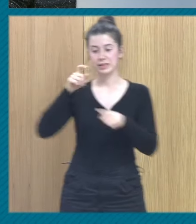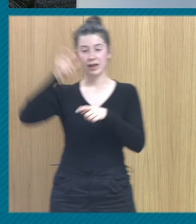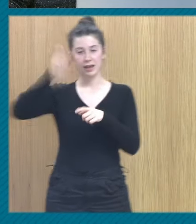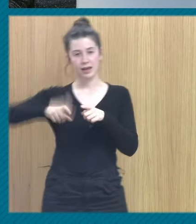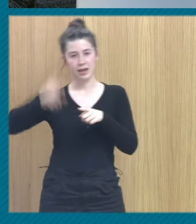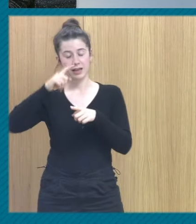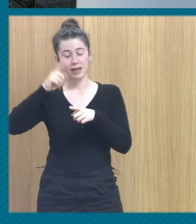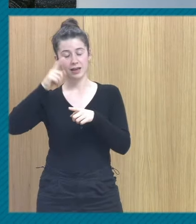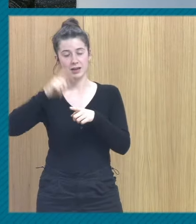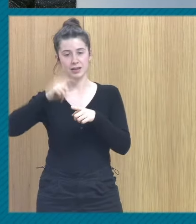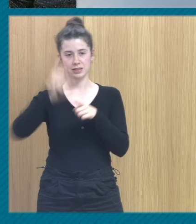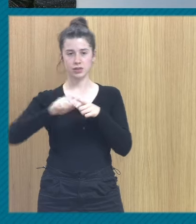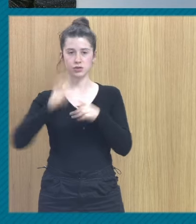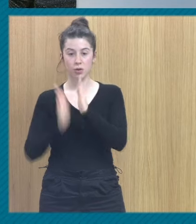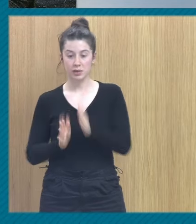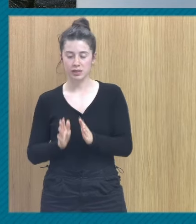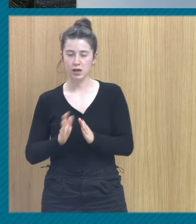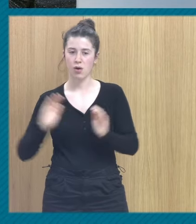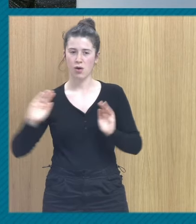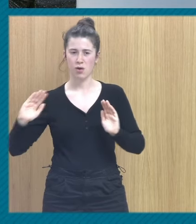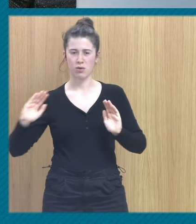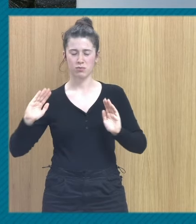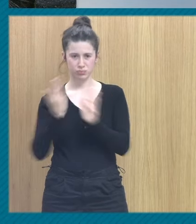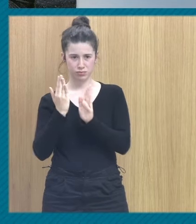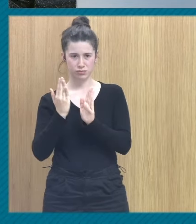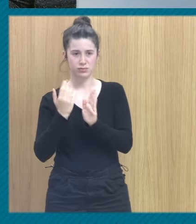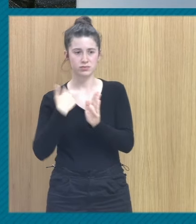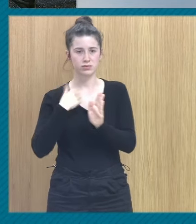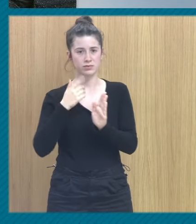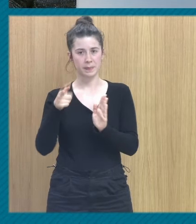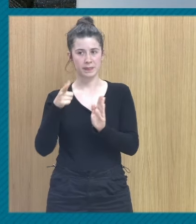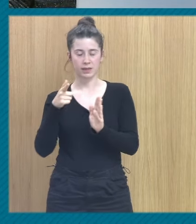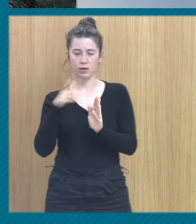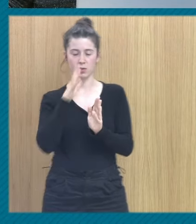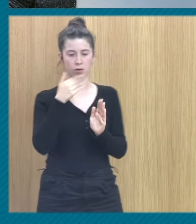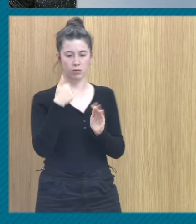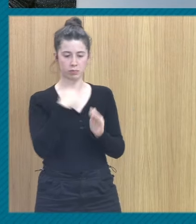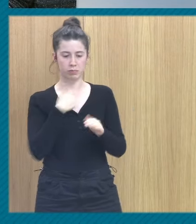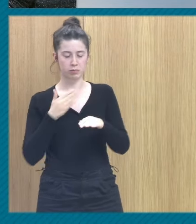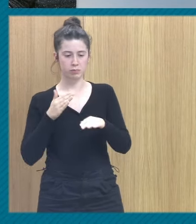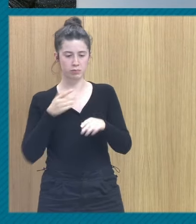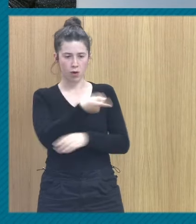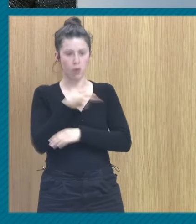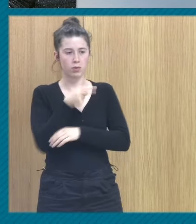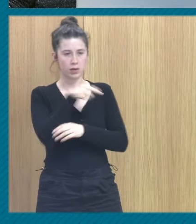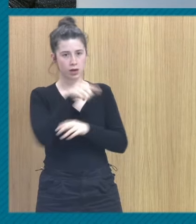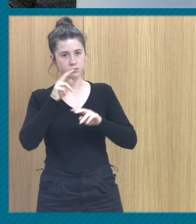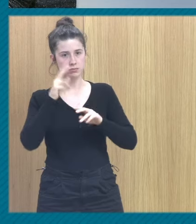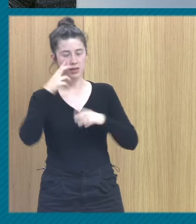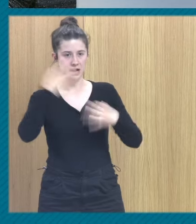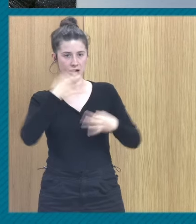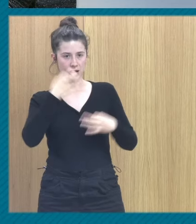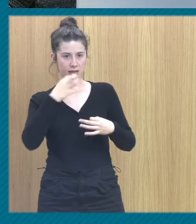que han decidido que tienen la verdad comprada en el mercado de la esquina y que tienen que hacer que esa persona vea la verdad y esa persona sabe la verdad desde el